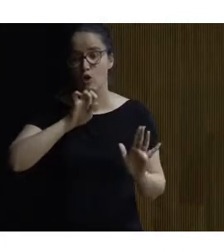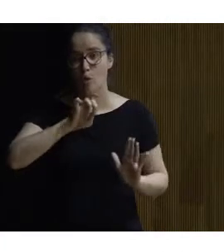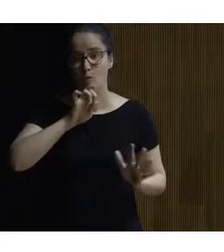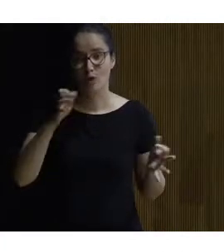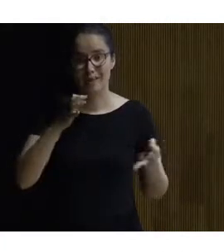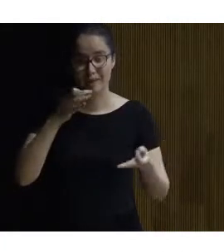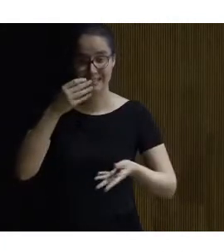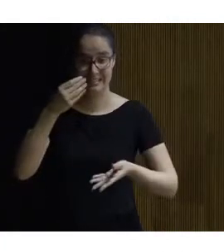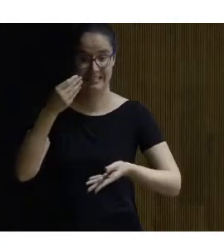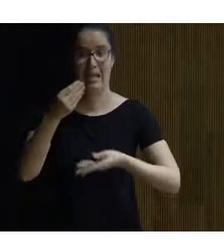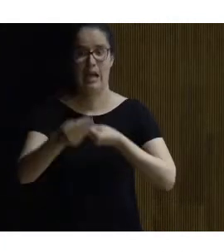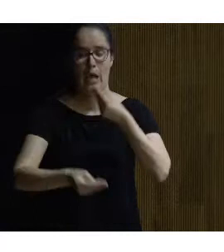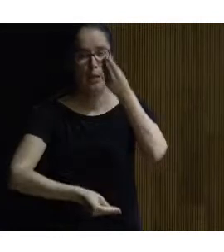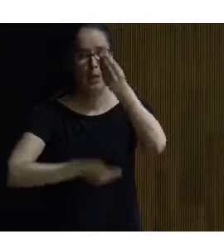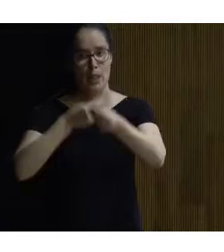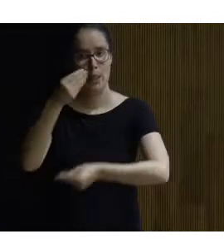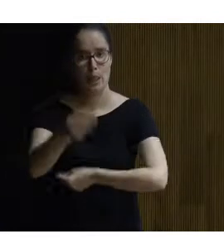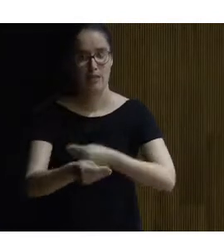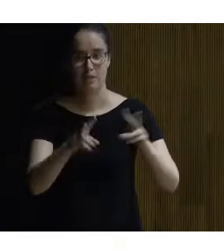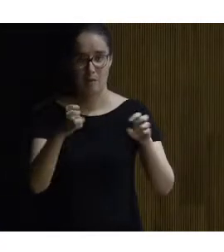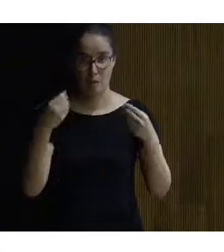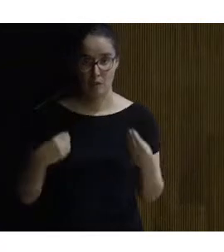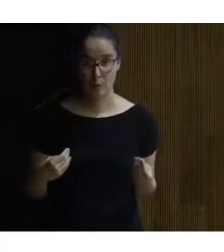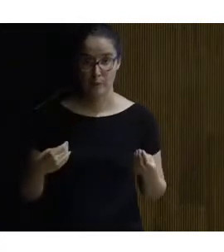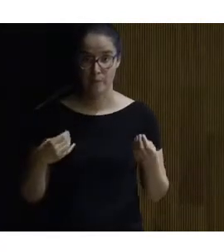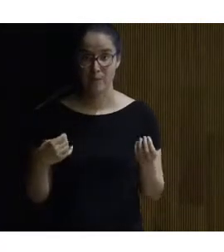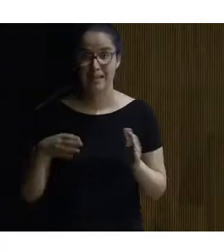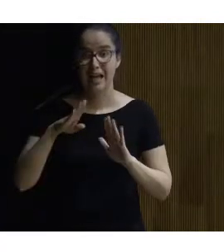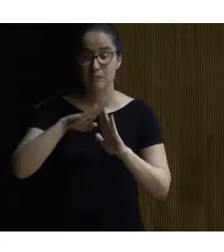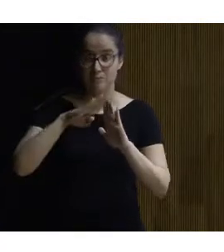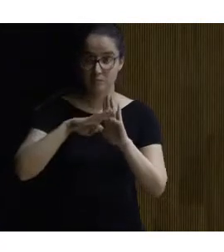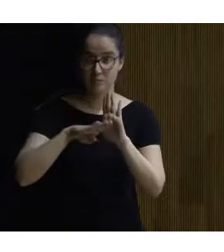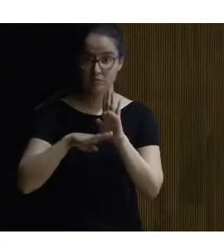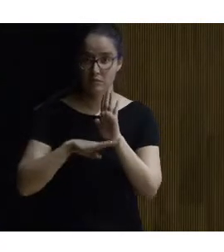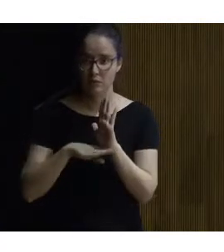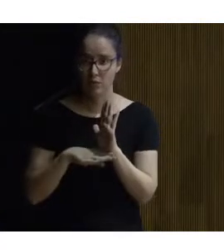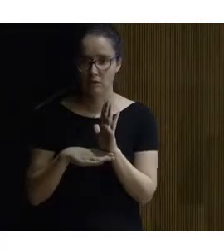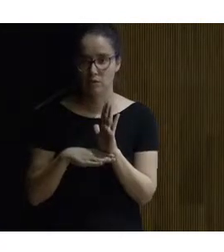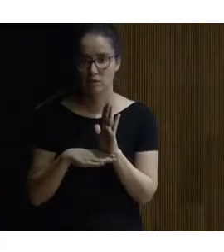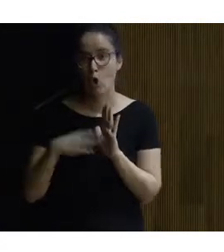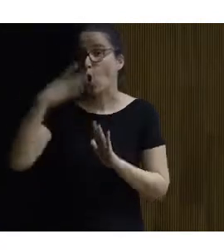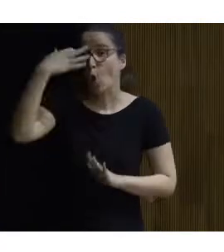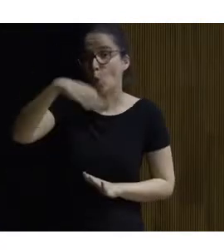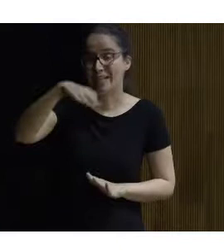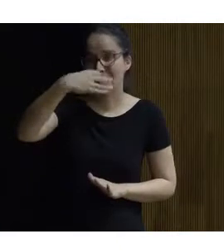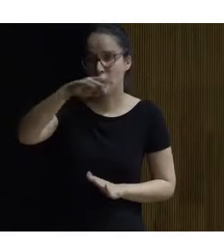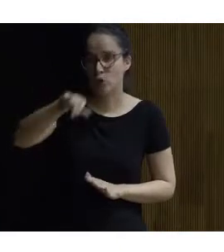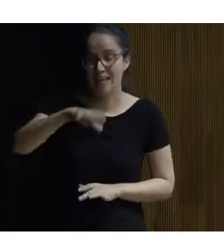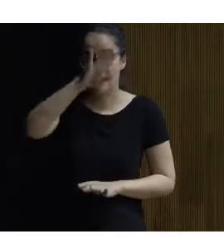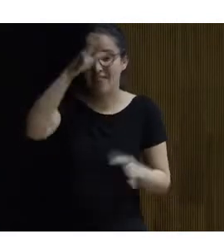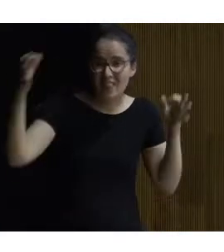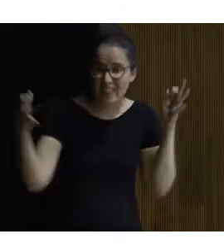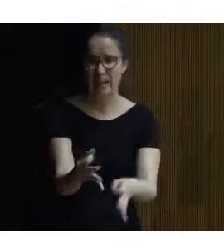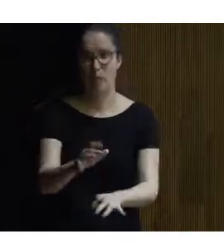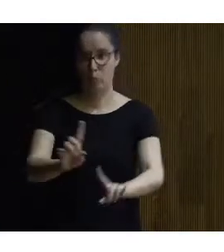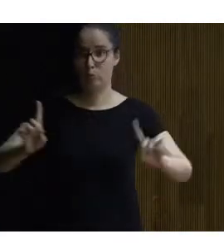acercarte a este tema y las pautas que te dan tampoco son únicas que sí o sí has de